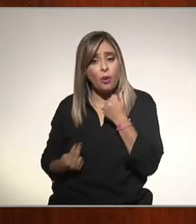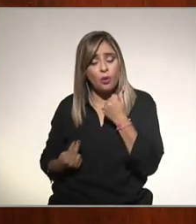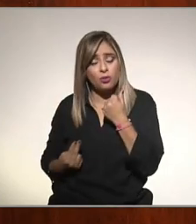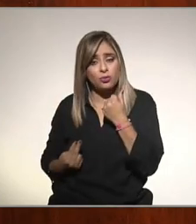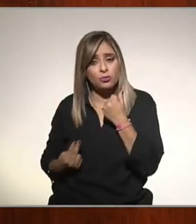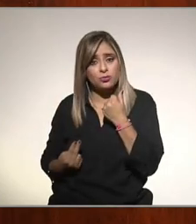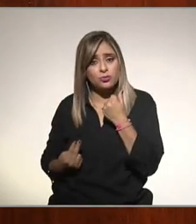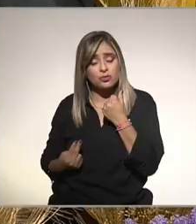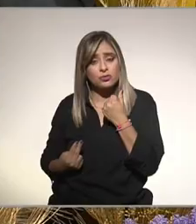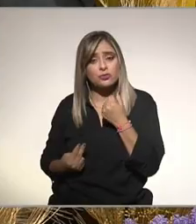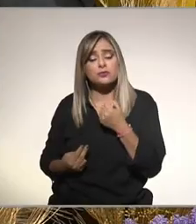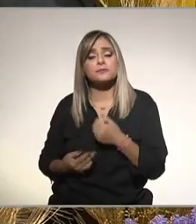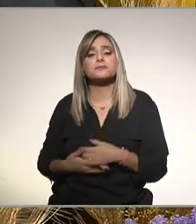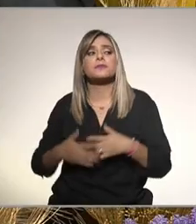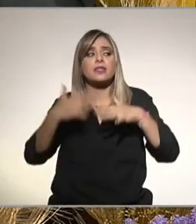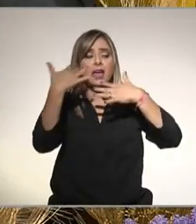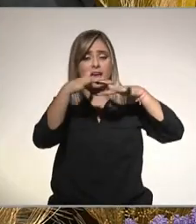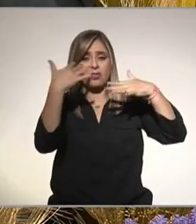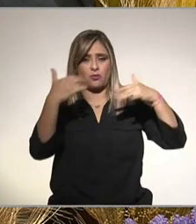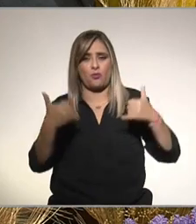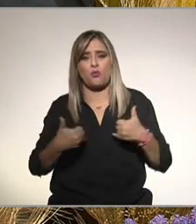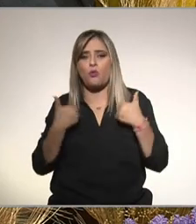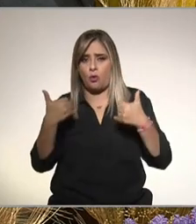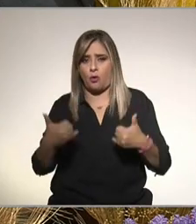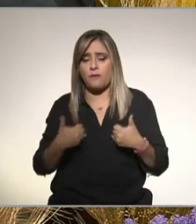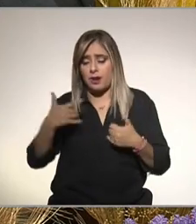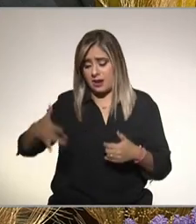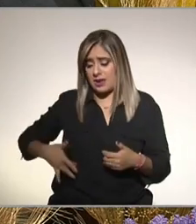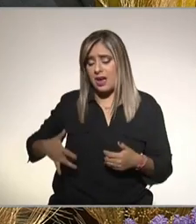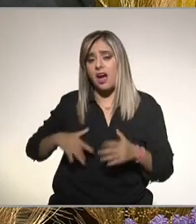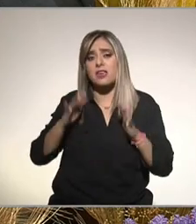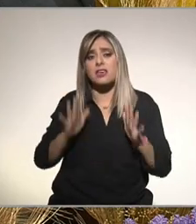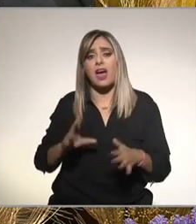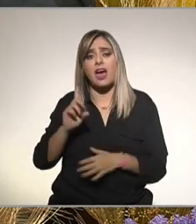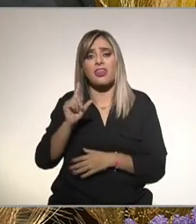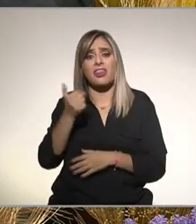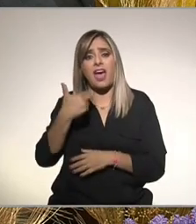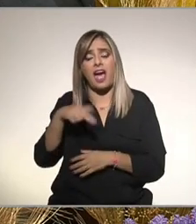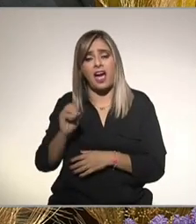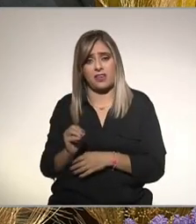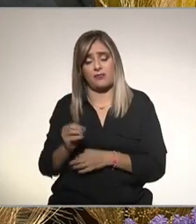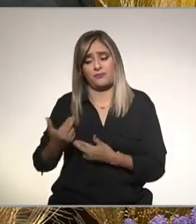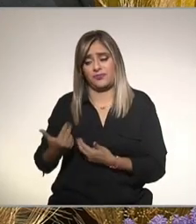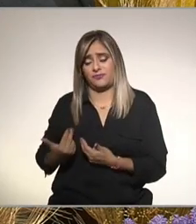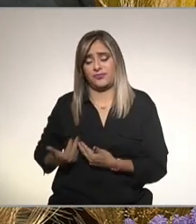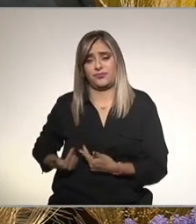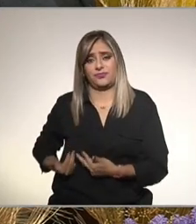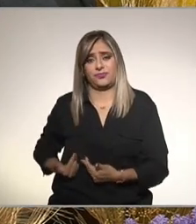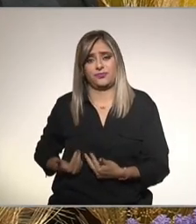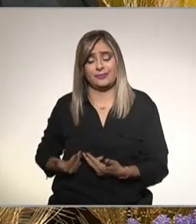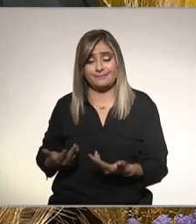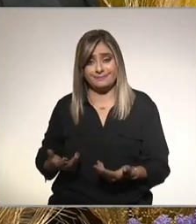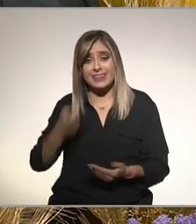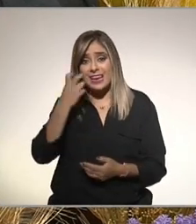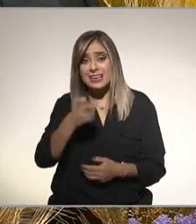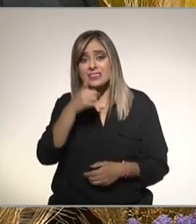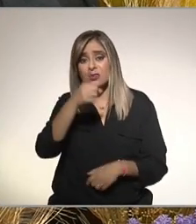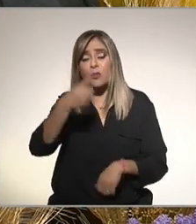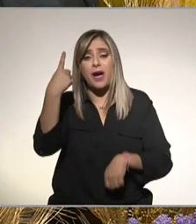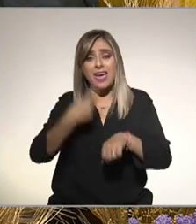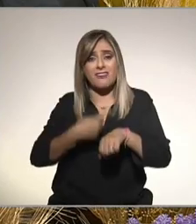serán adultos jóvenes ya con un hígado dañado esto es muy importante porque en esta enfermedad mientras más